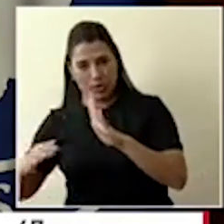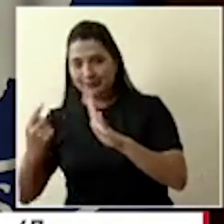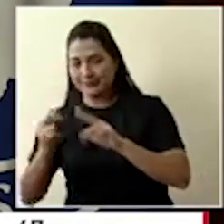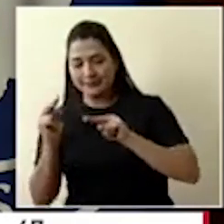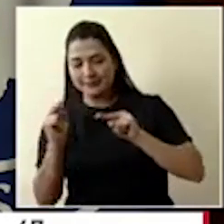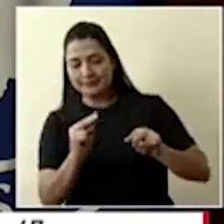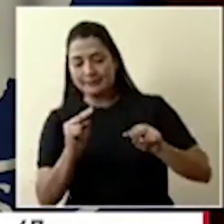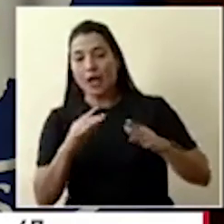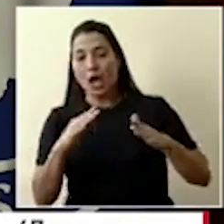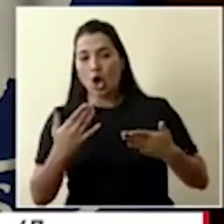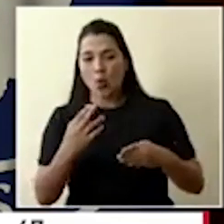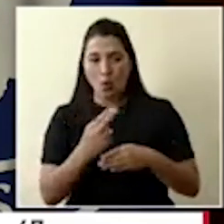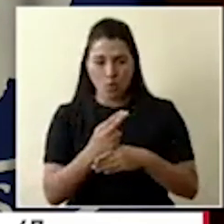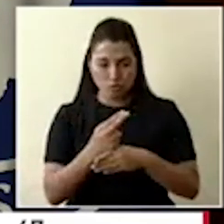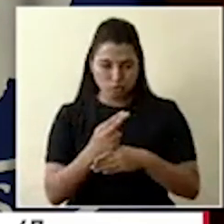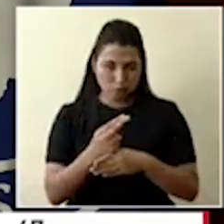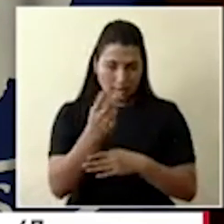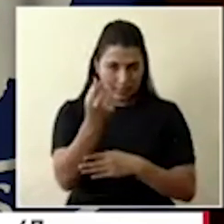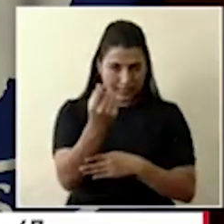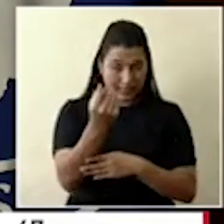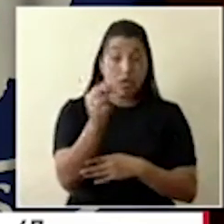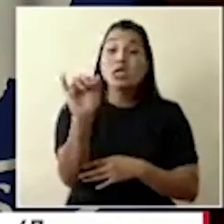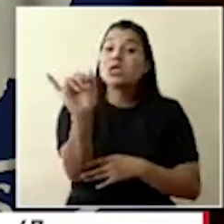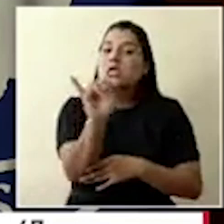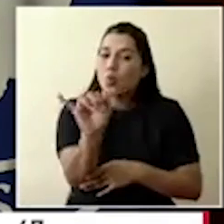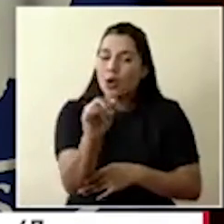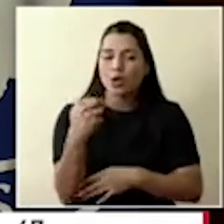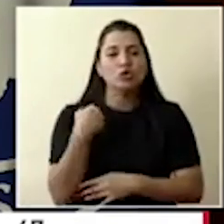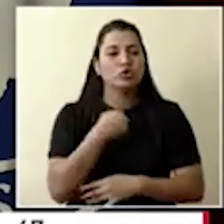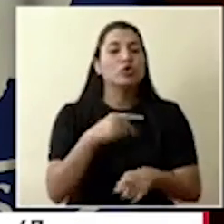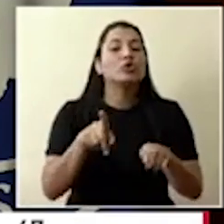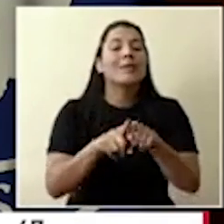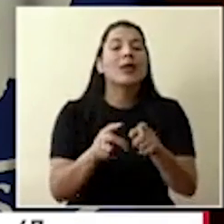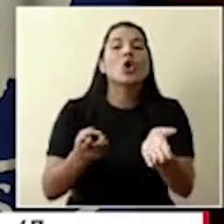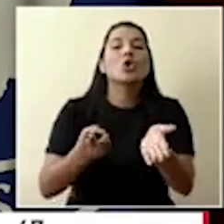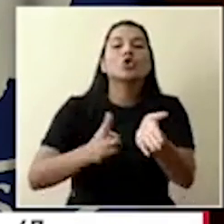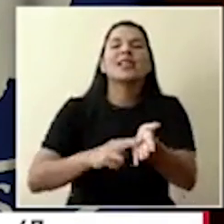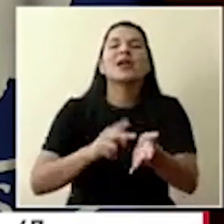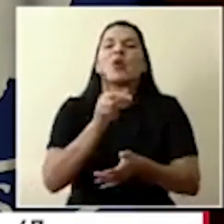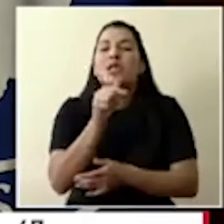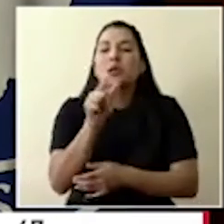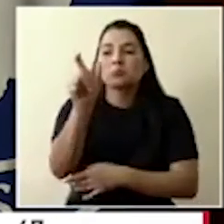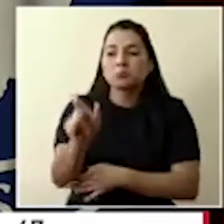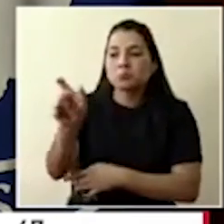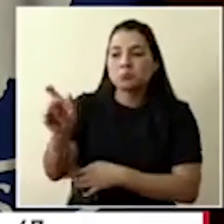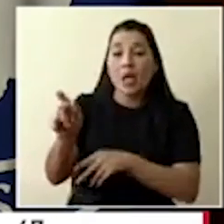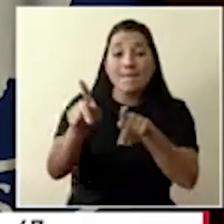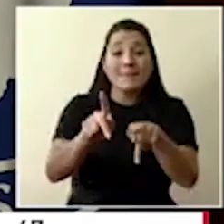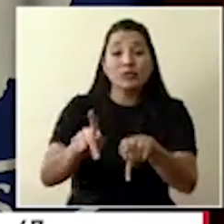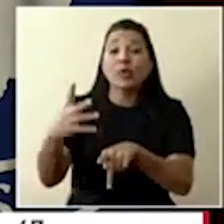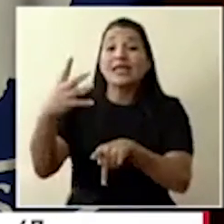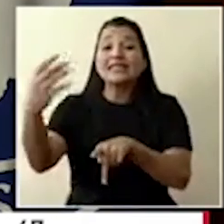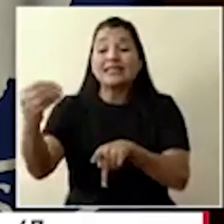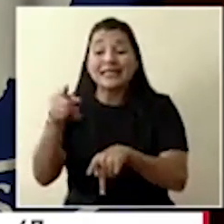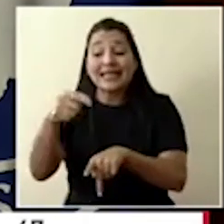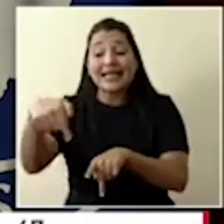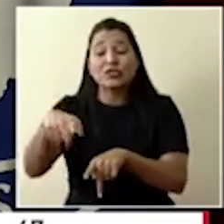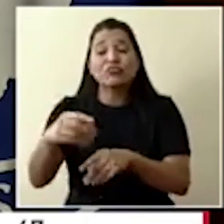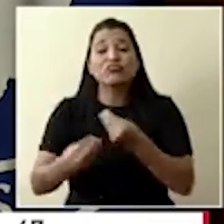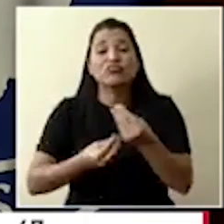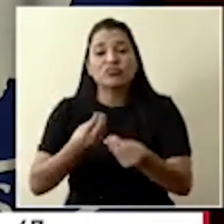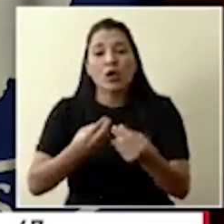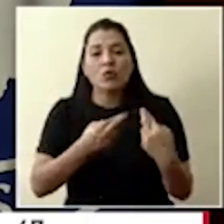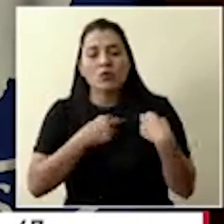de una auditoría externa para que todos los recursos que sean manejados en esta emergencia de COVID por el Fondo Nacional de